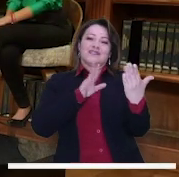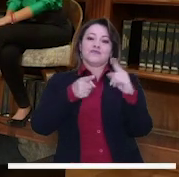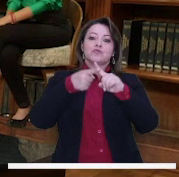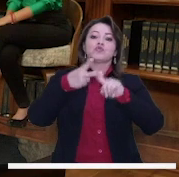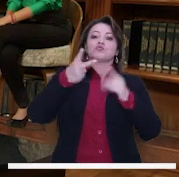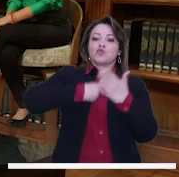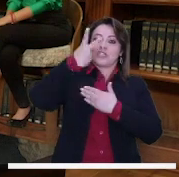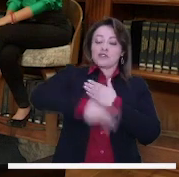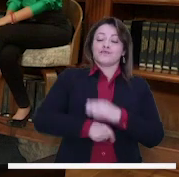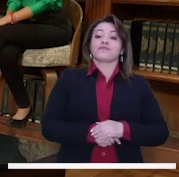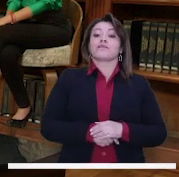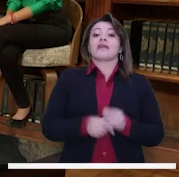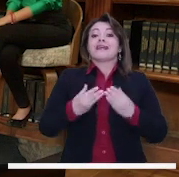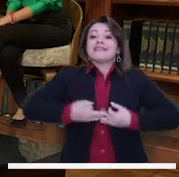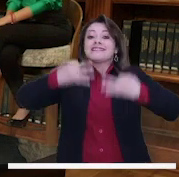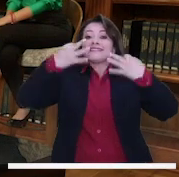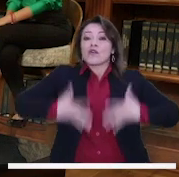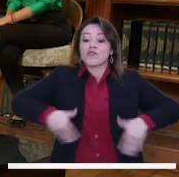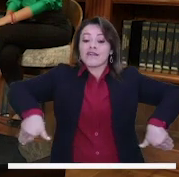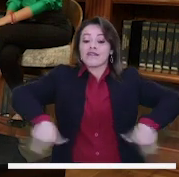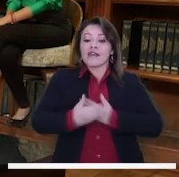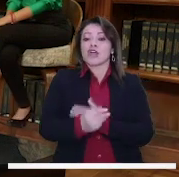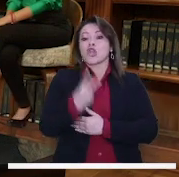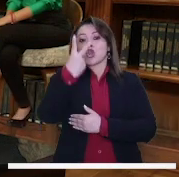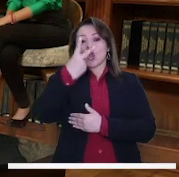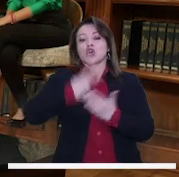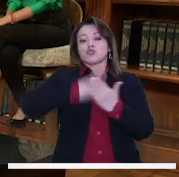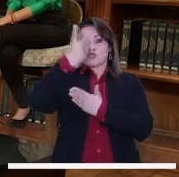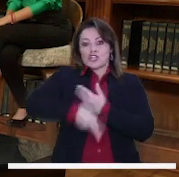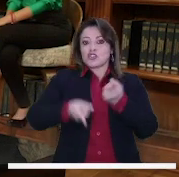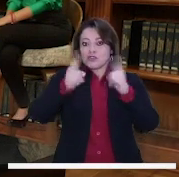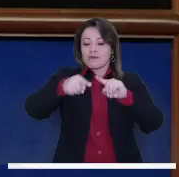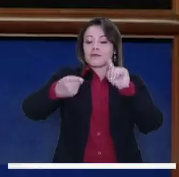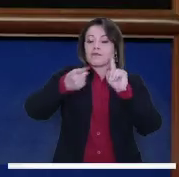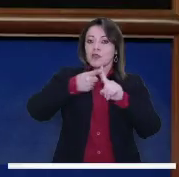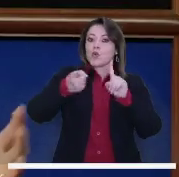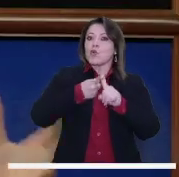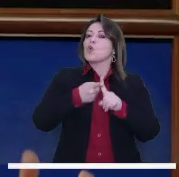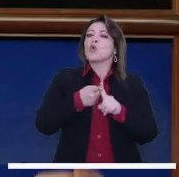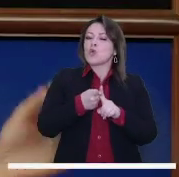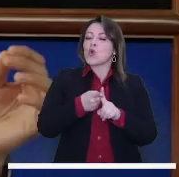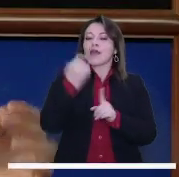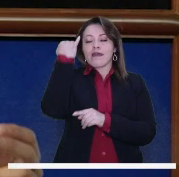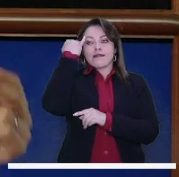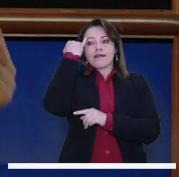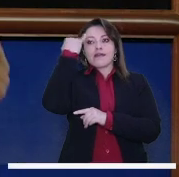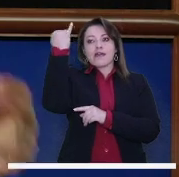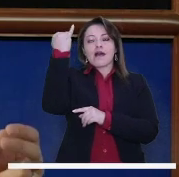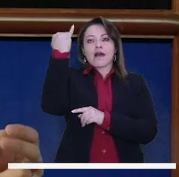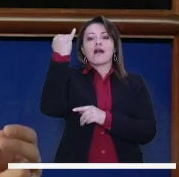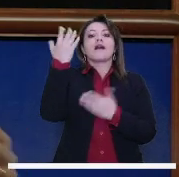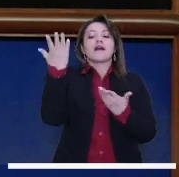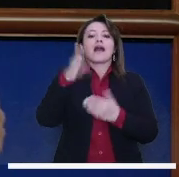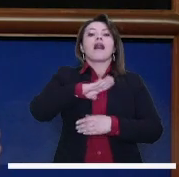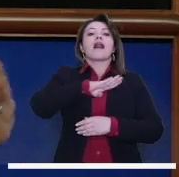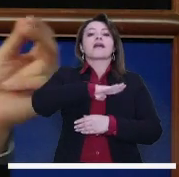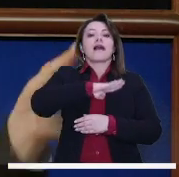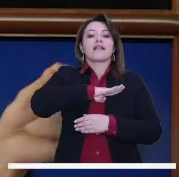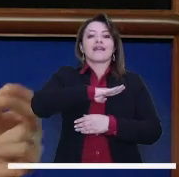Eso en el tema de transporte público. En el tema de seguridad vial hemos trabajado dos proyectos muy importantes. Uno es rescatar la iniciativa del